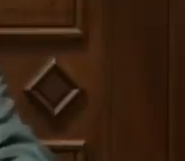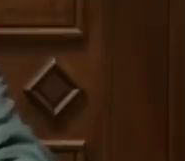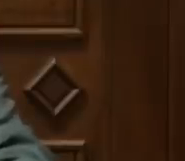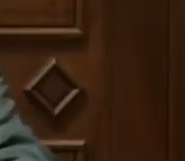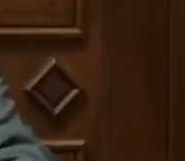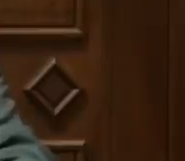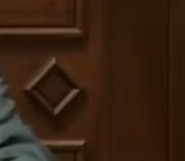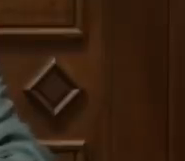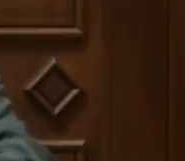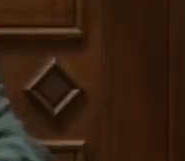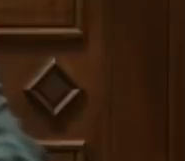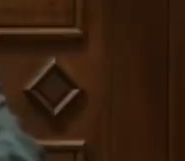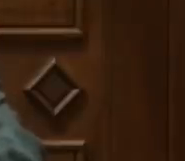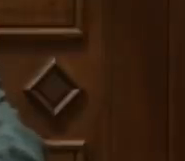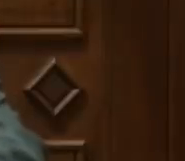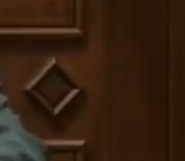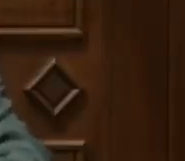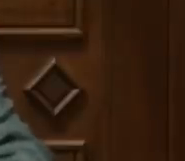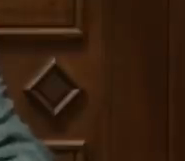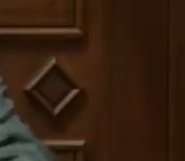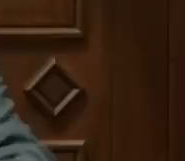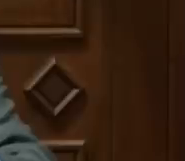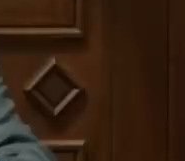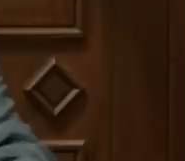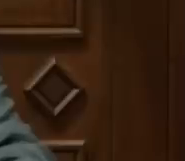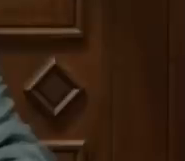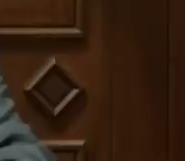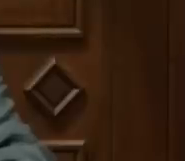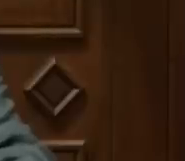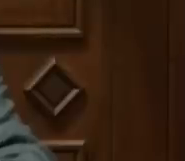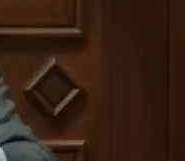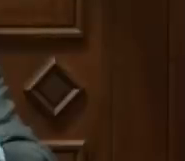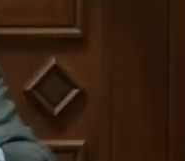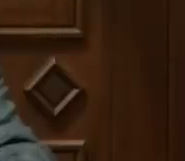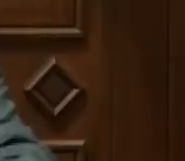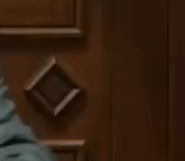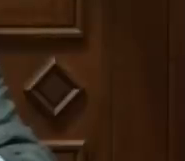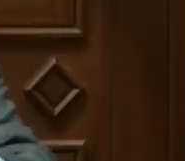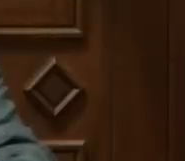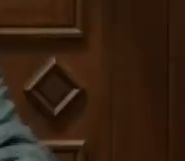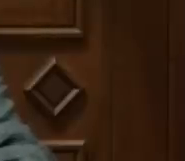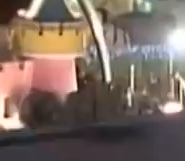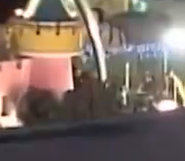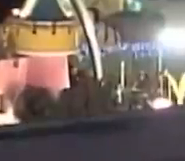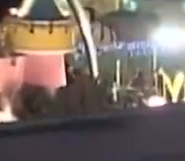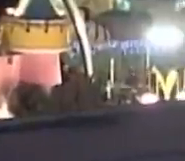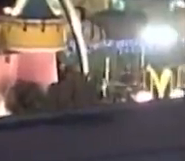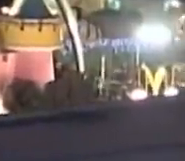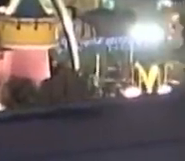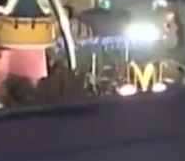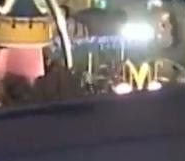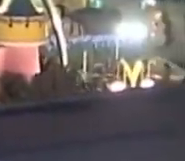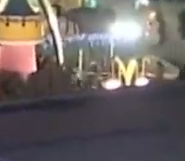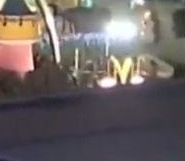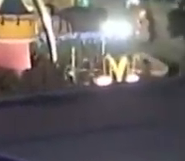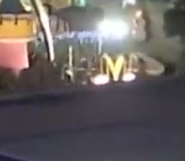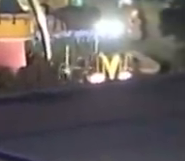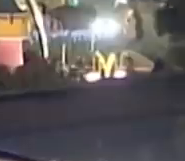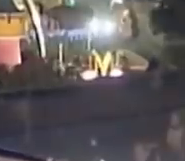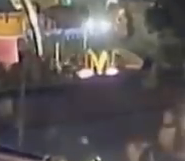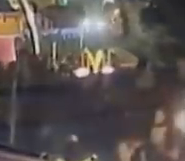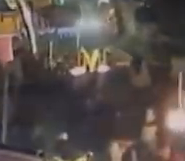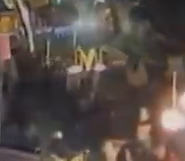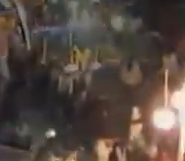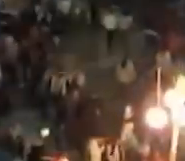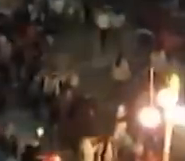las condiciones y toda la tecnología de los parques mejores del mundo. La magia y el poder hacer